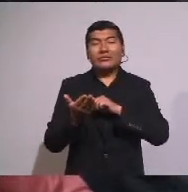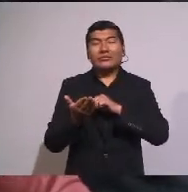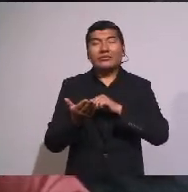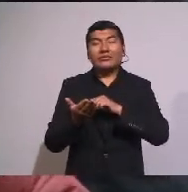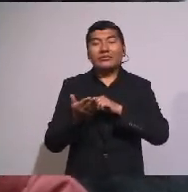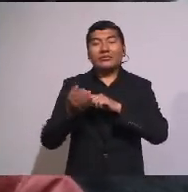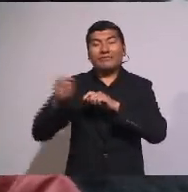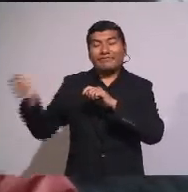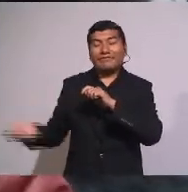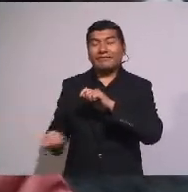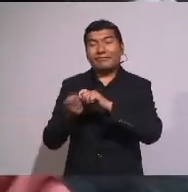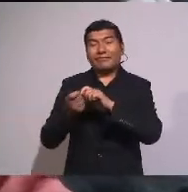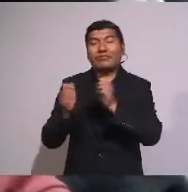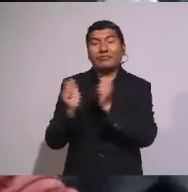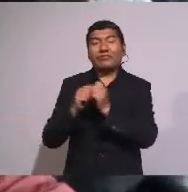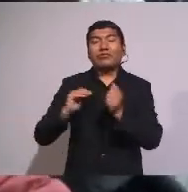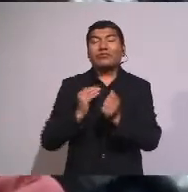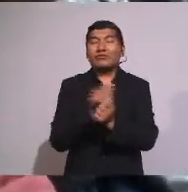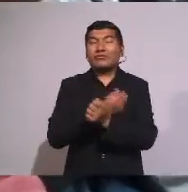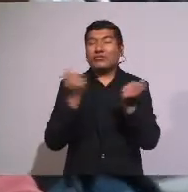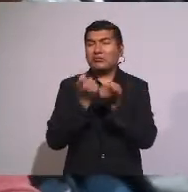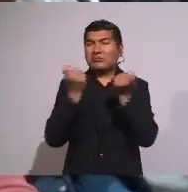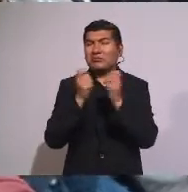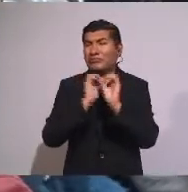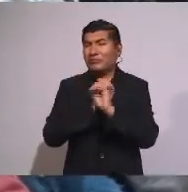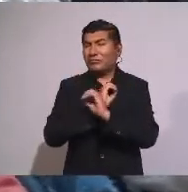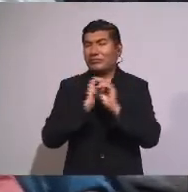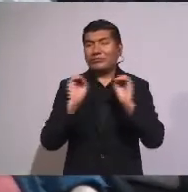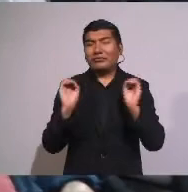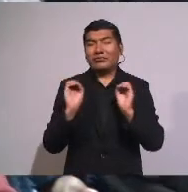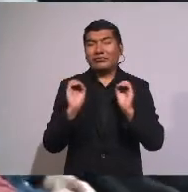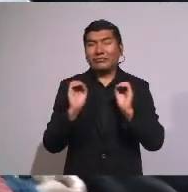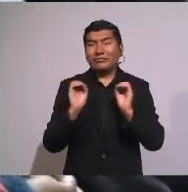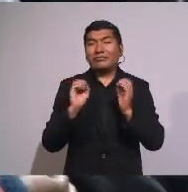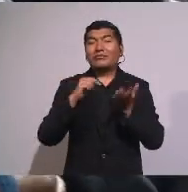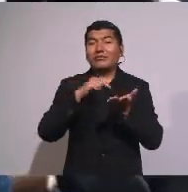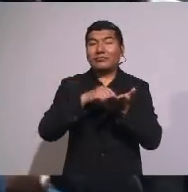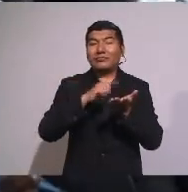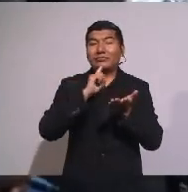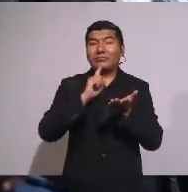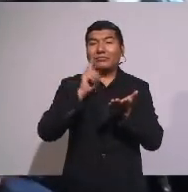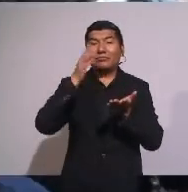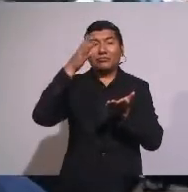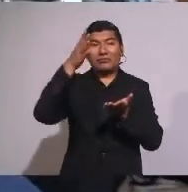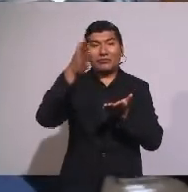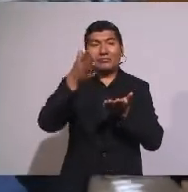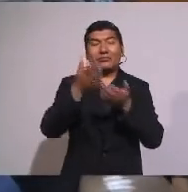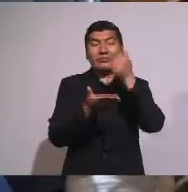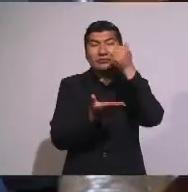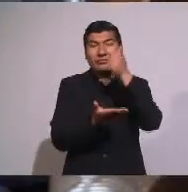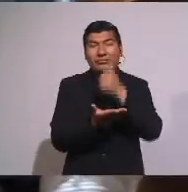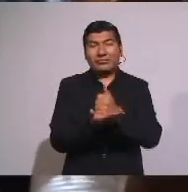Nuestros pecados Así sea Amén